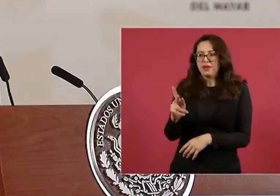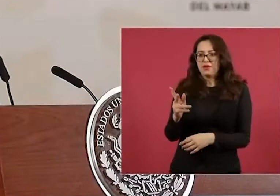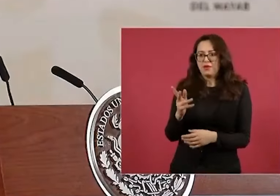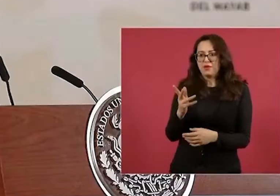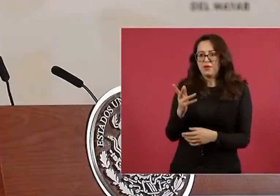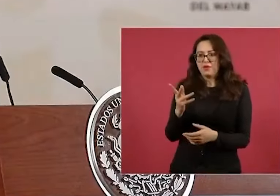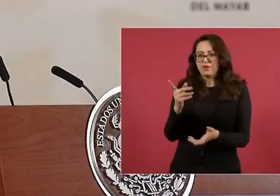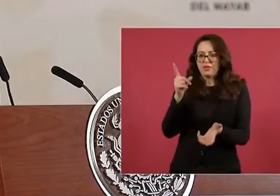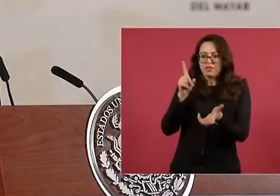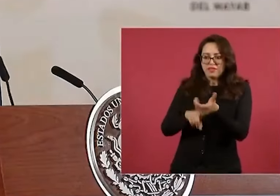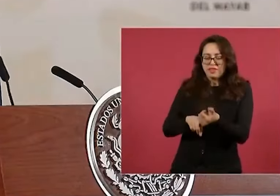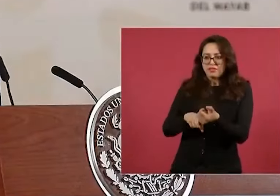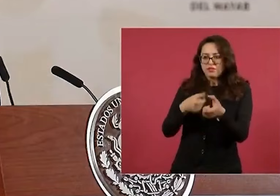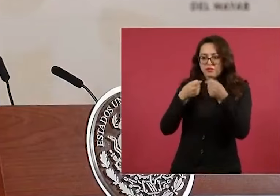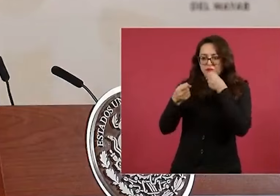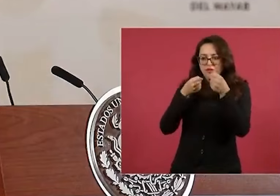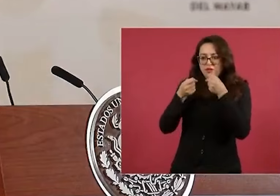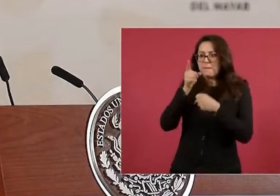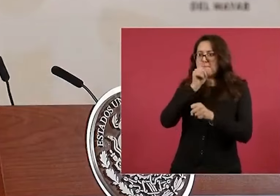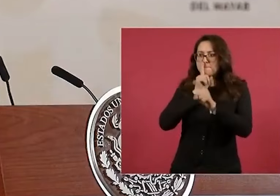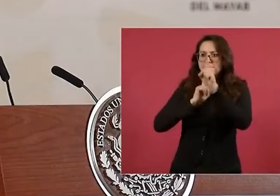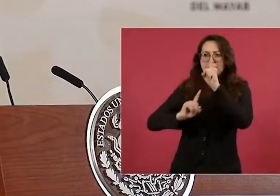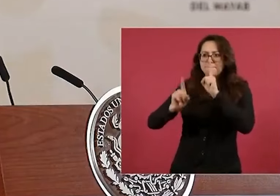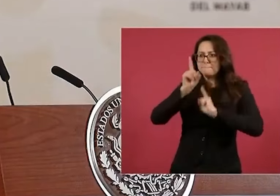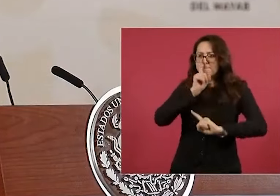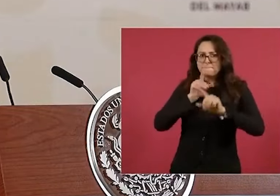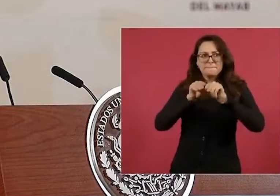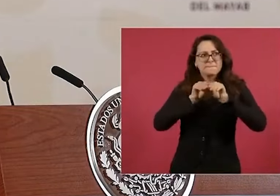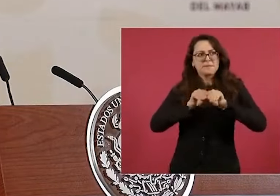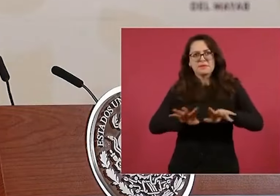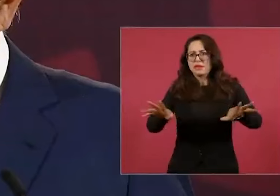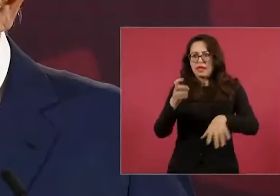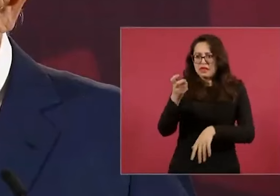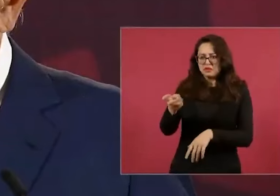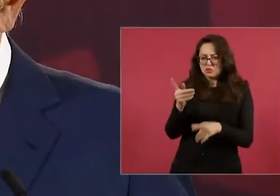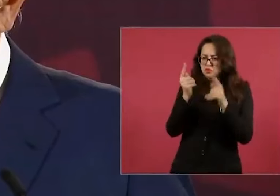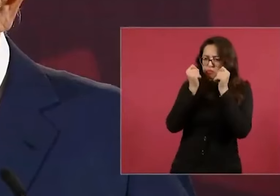para revisar el tipo de periodismo, si es que se puede llamar periodismo, a lo que hacen.